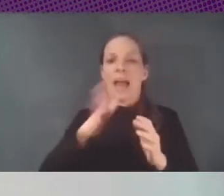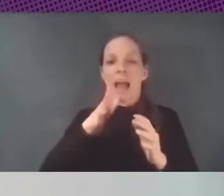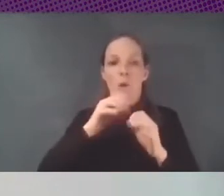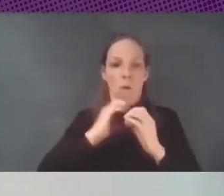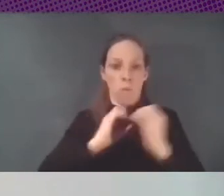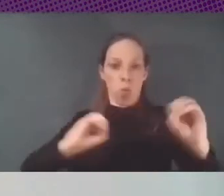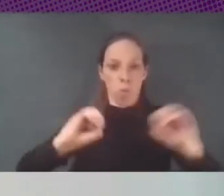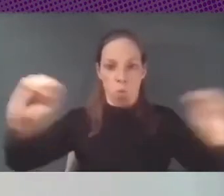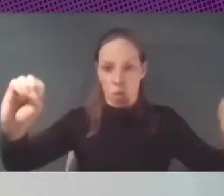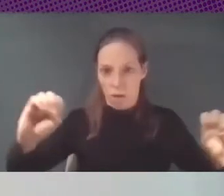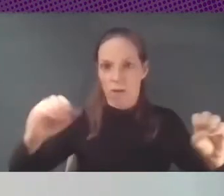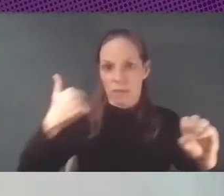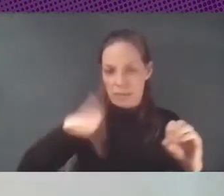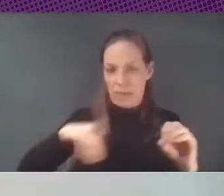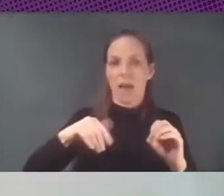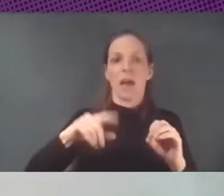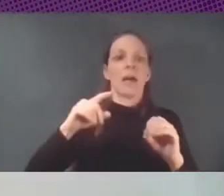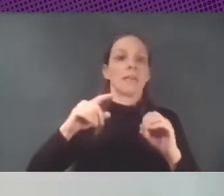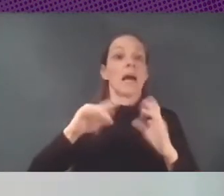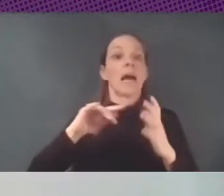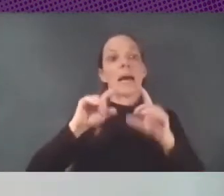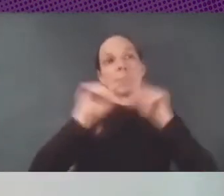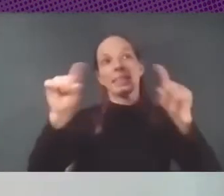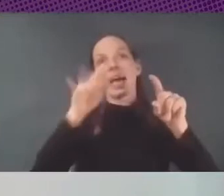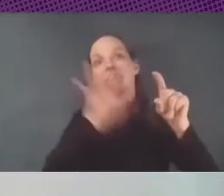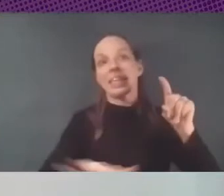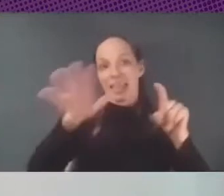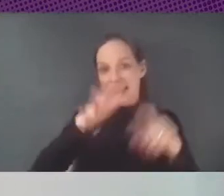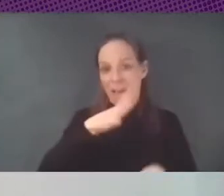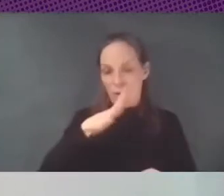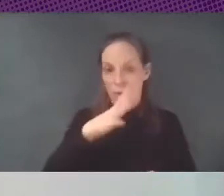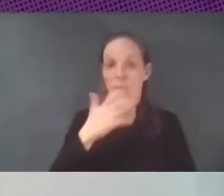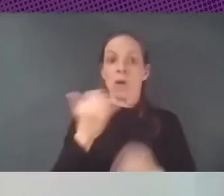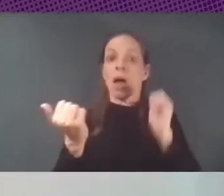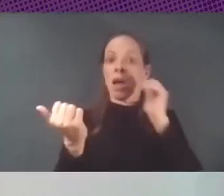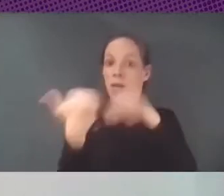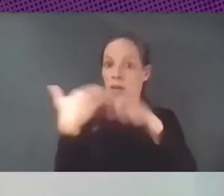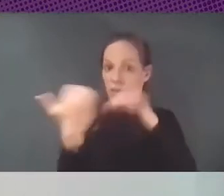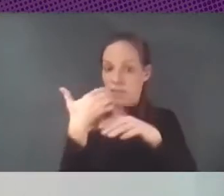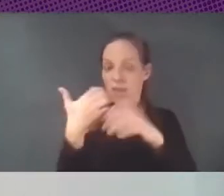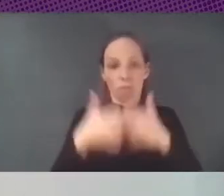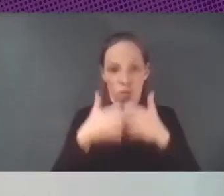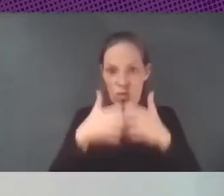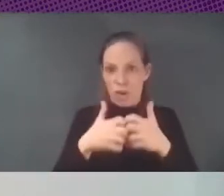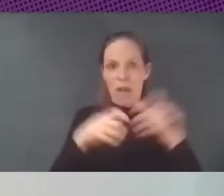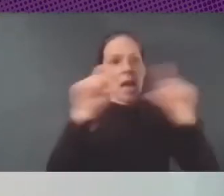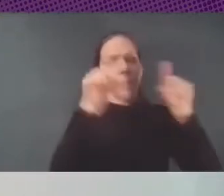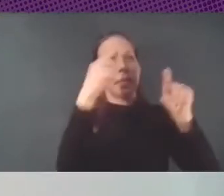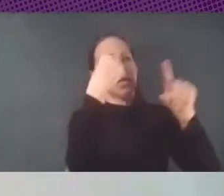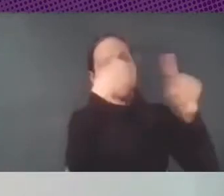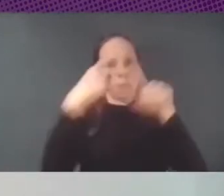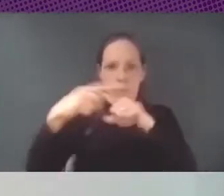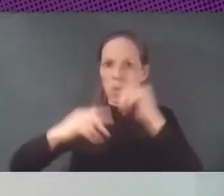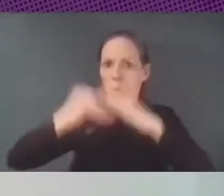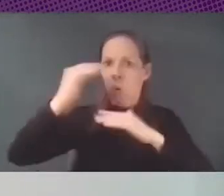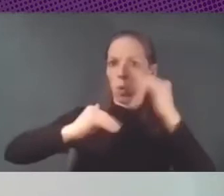estatal de agua las carreteras funcionan y las llevan a cabo distintas administraciones las construyen distintas empresas y las